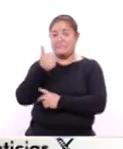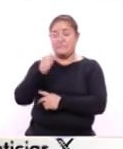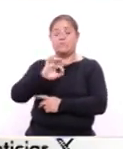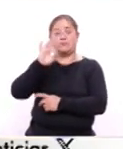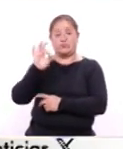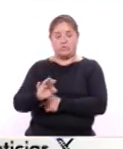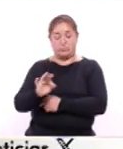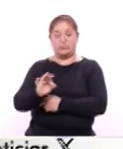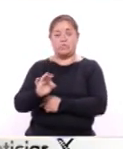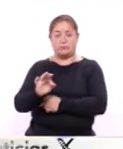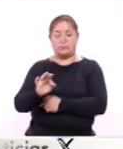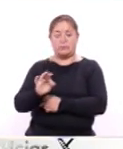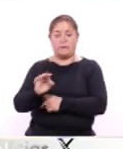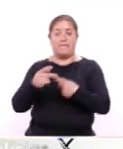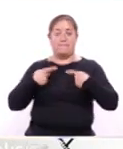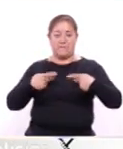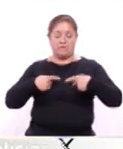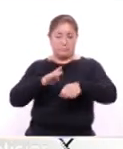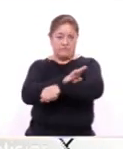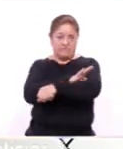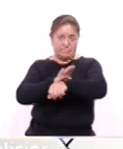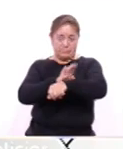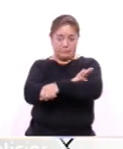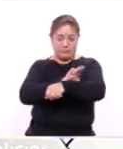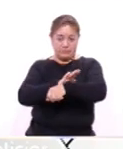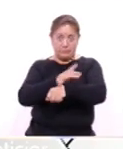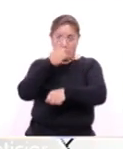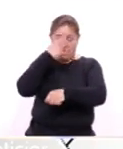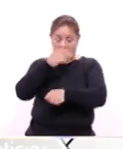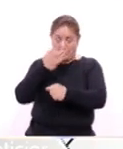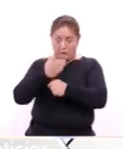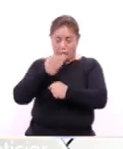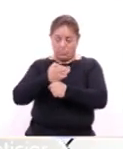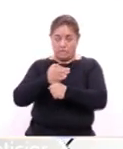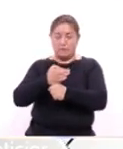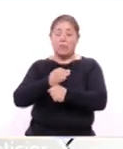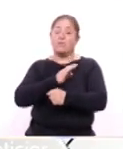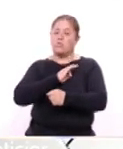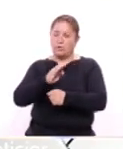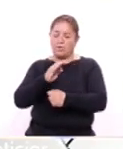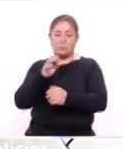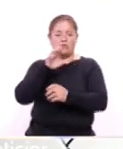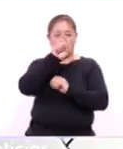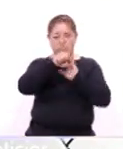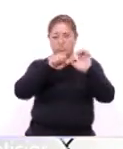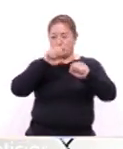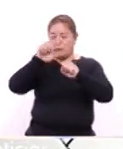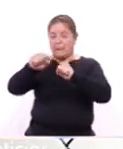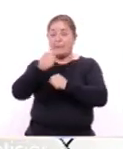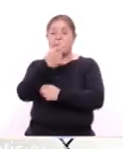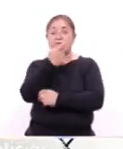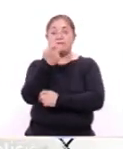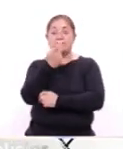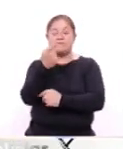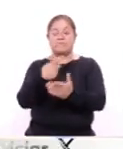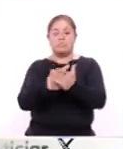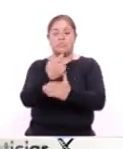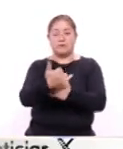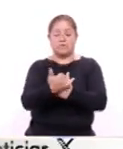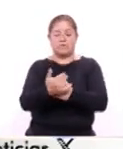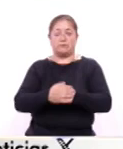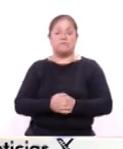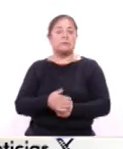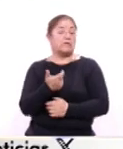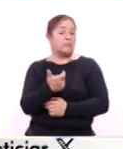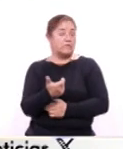% el número de beneficiarios, para que hoy podamos llegar a 100 proyectos. En cuanto al recurso